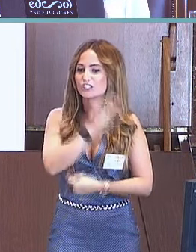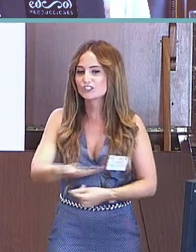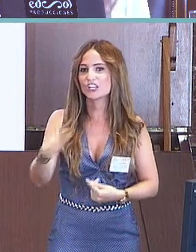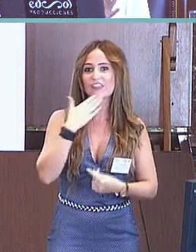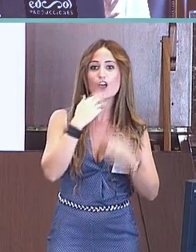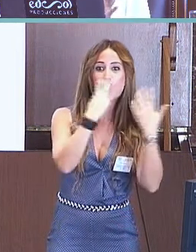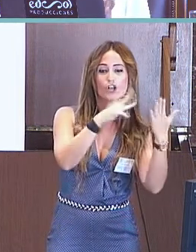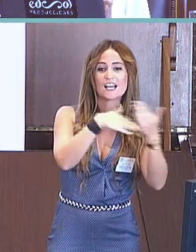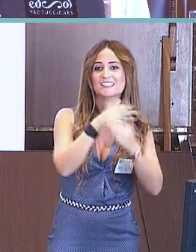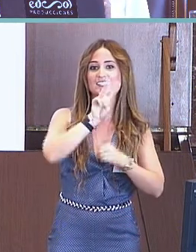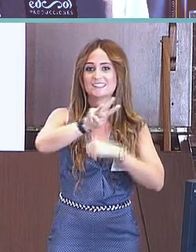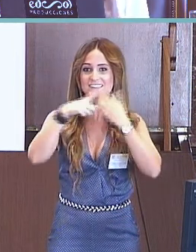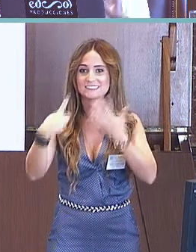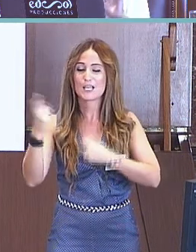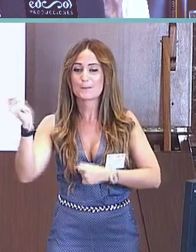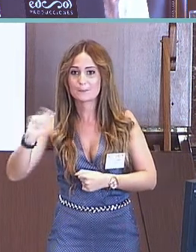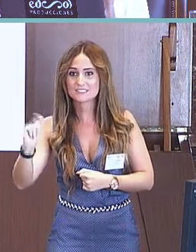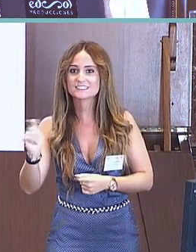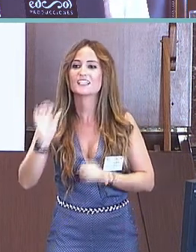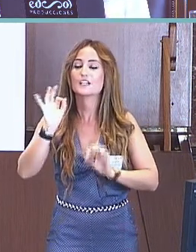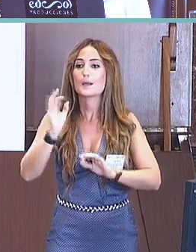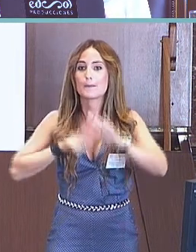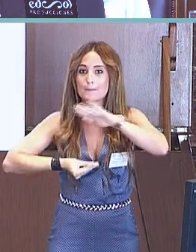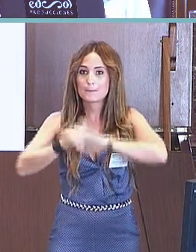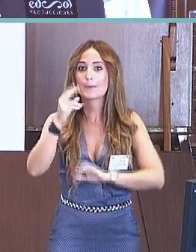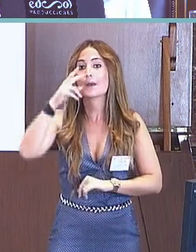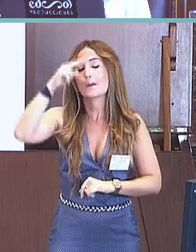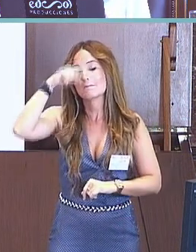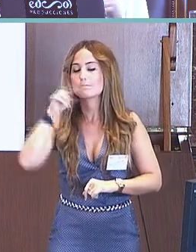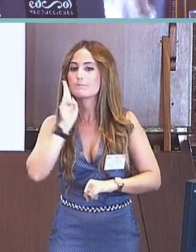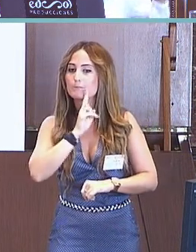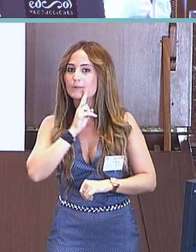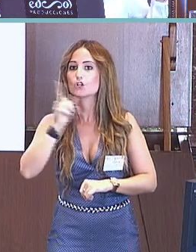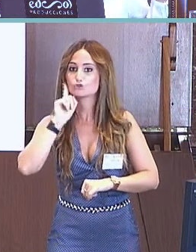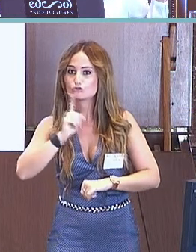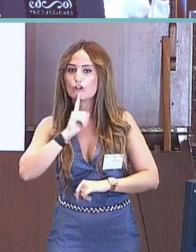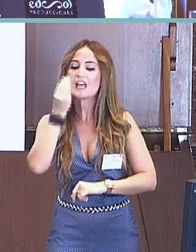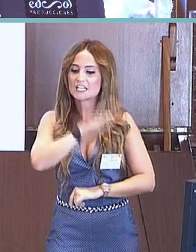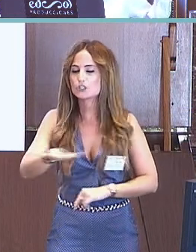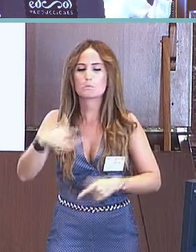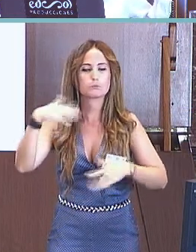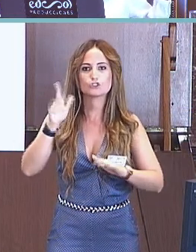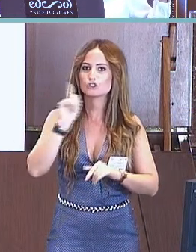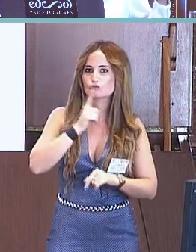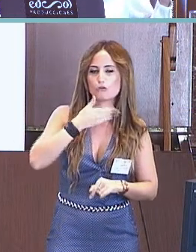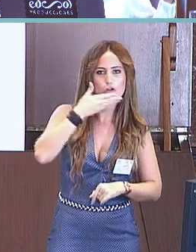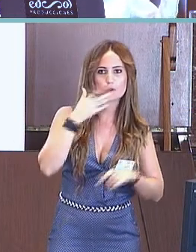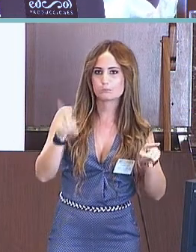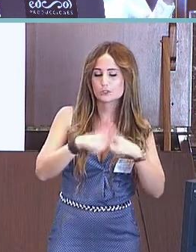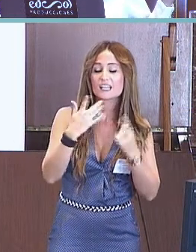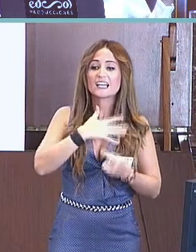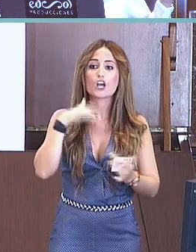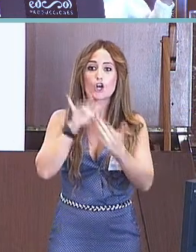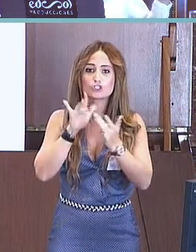a niños y niñas que nos encajen en las características del estudio, que, por favor, escribáis o bien a esa dirección de